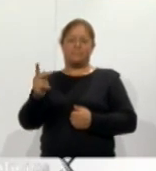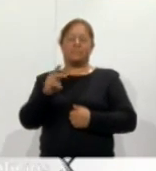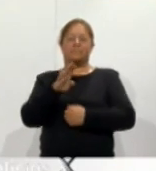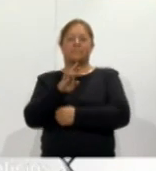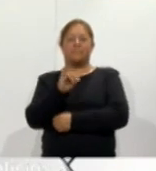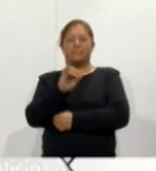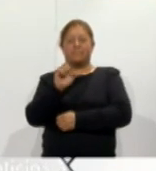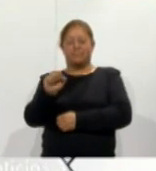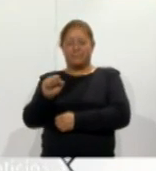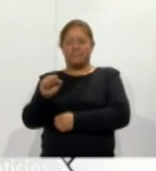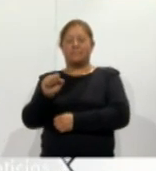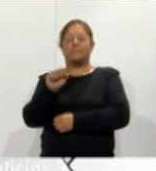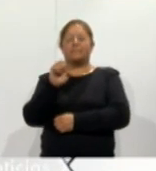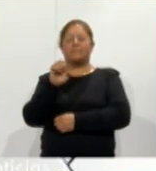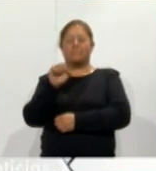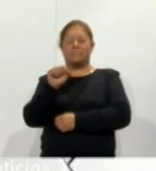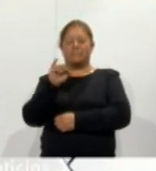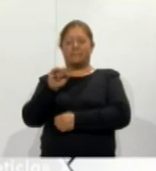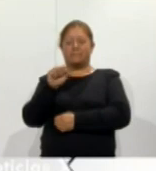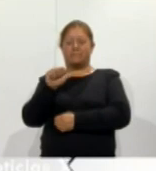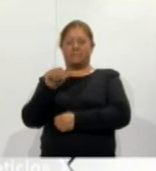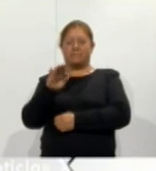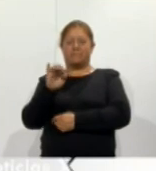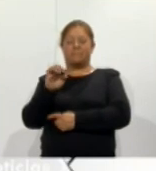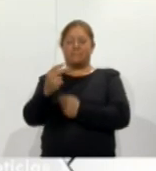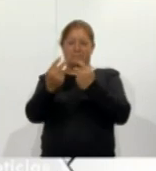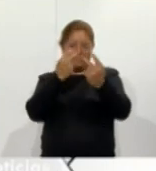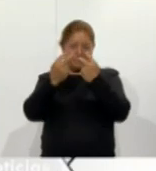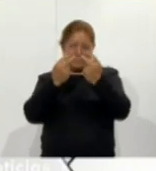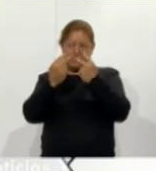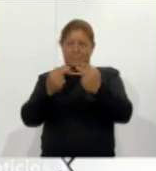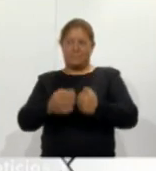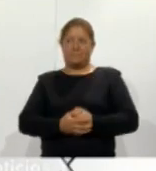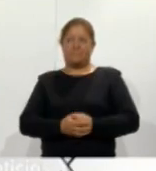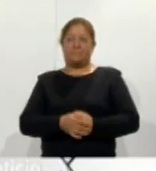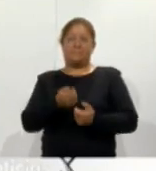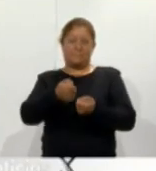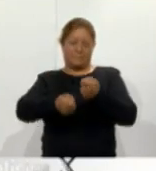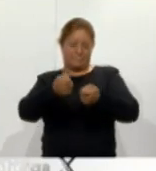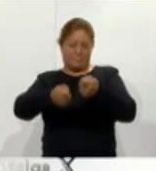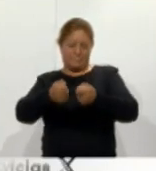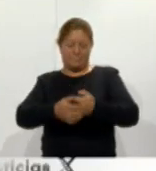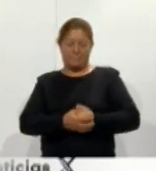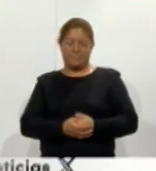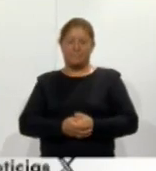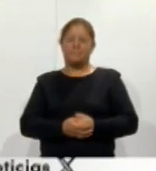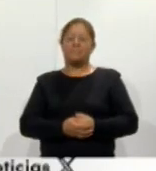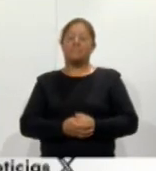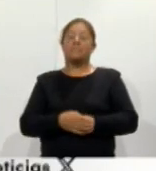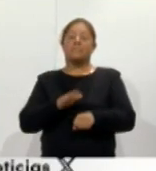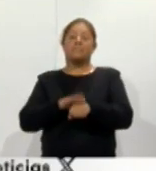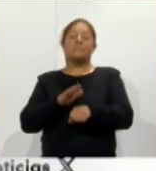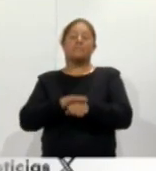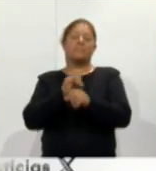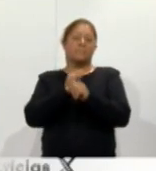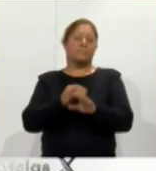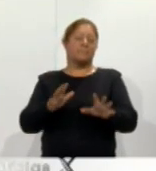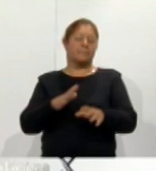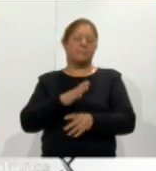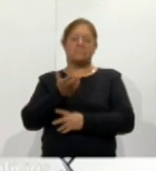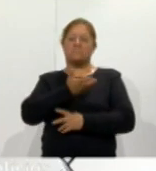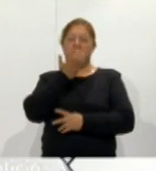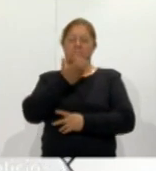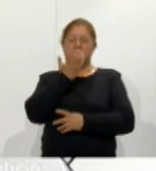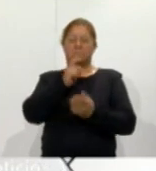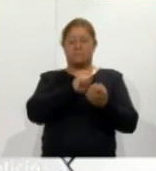Isabel que están viendo las noticias Muchos saludos a ellas y bueno vamos a continuar con más información una tradición que se ha